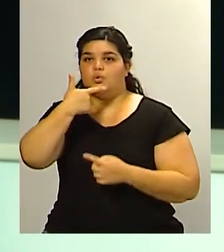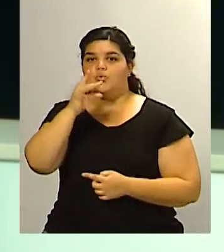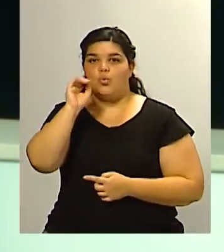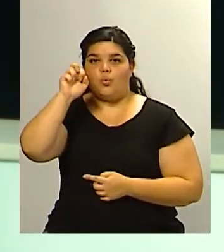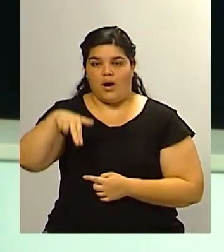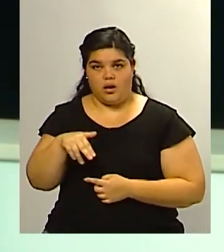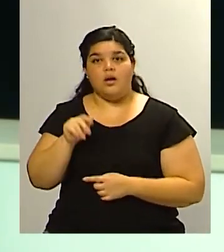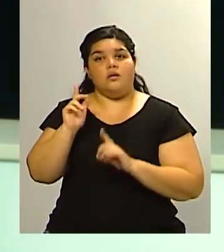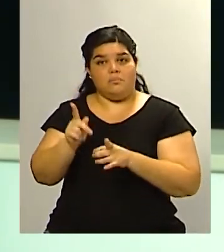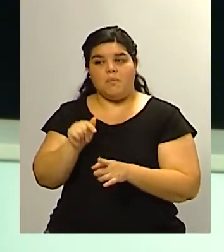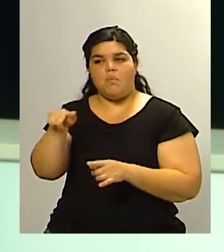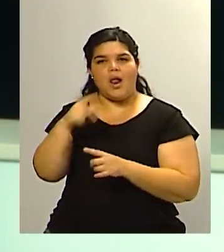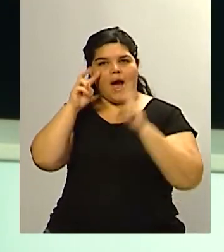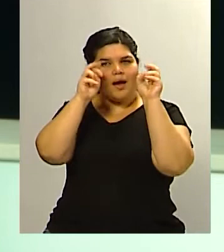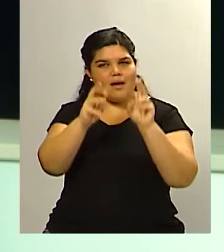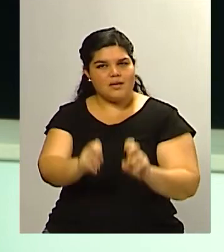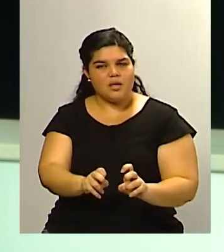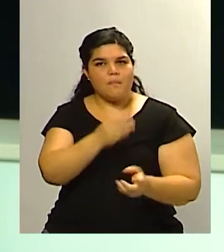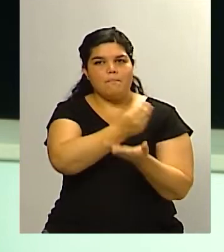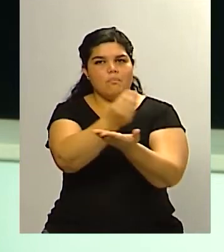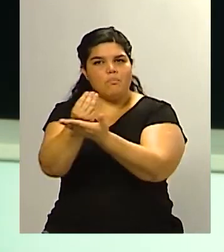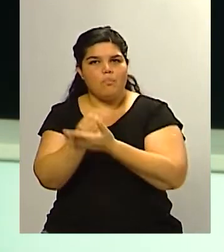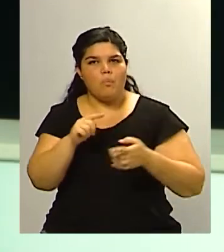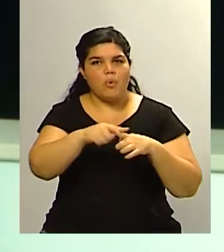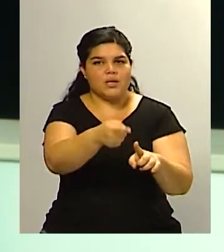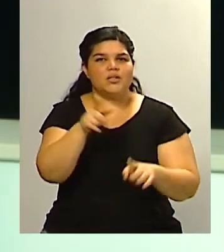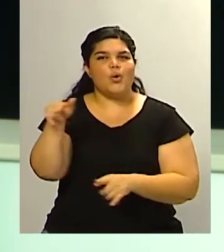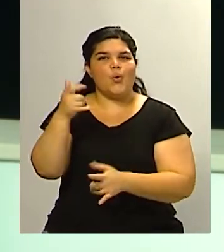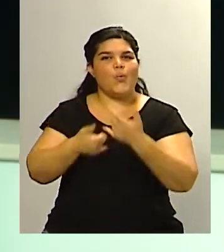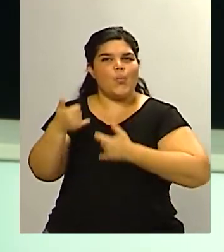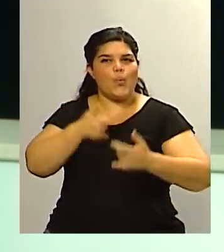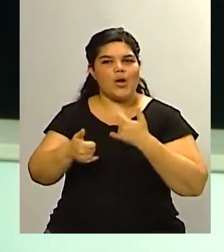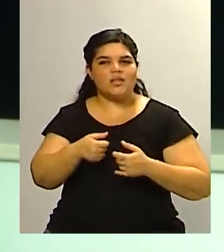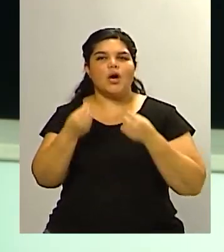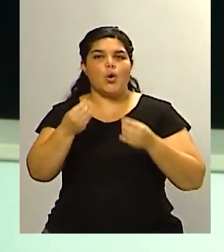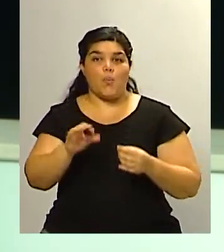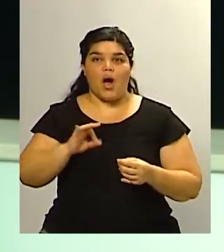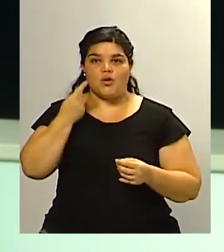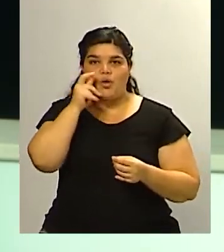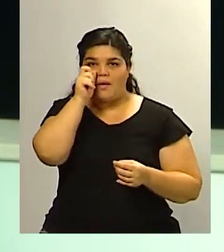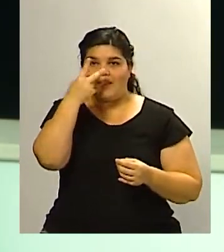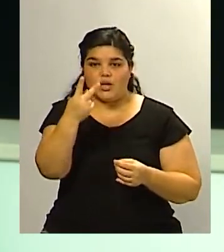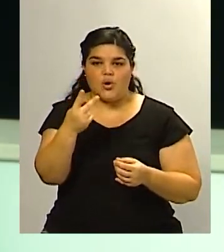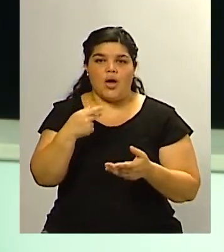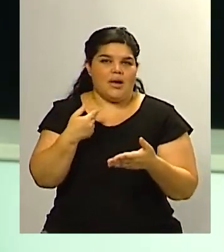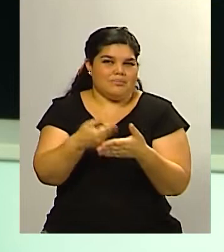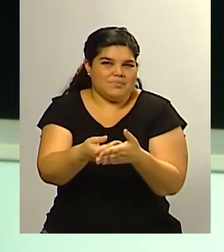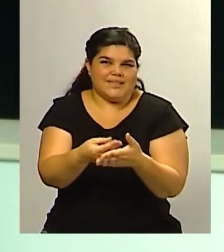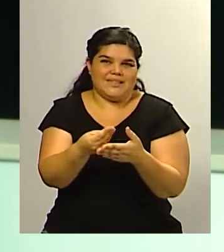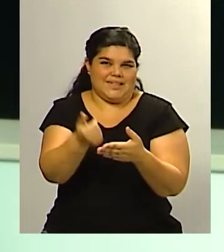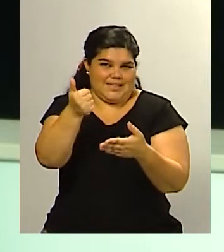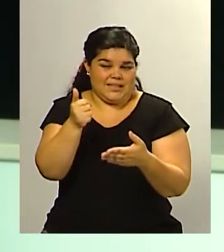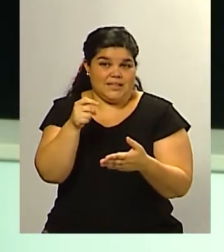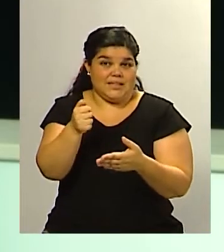de la imagen de los políticos y bueno dándonos un pantallazo de cómo está el panorama en este final del 2022 y sobre todo